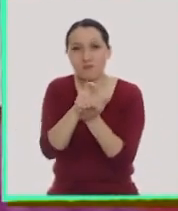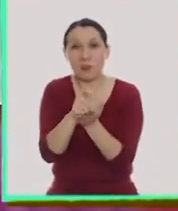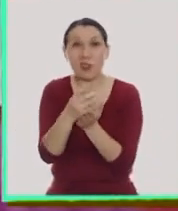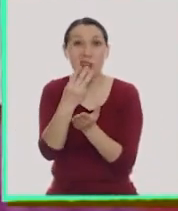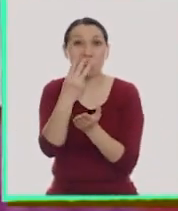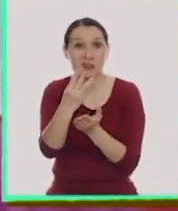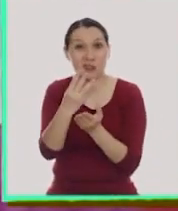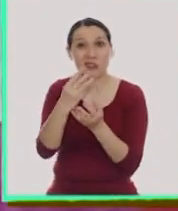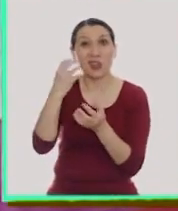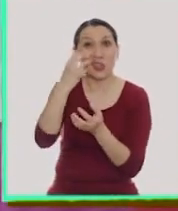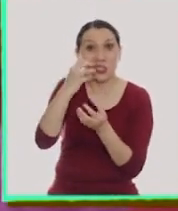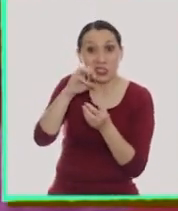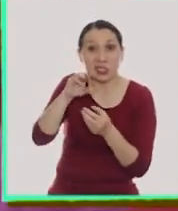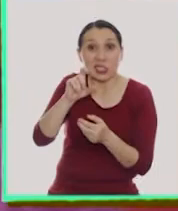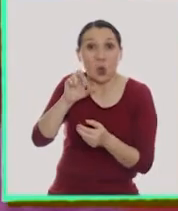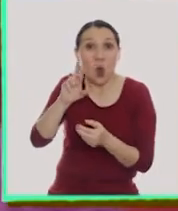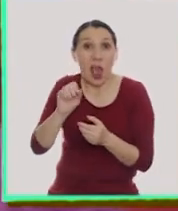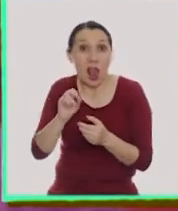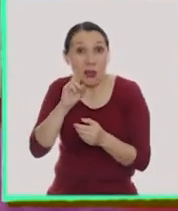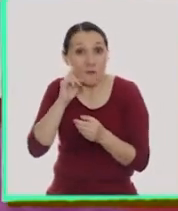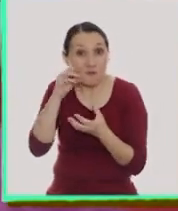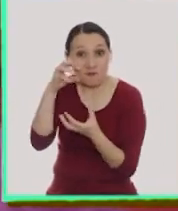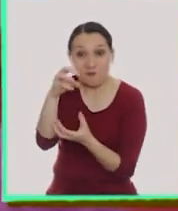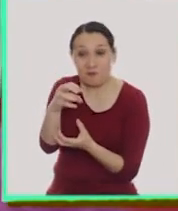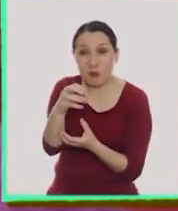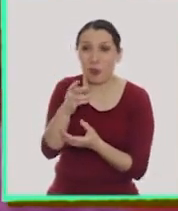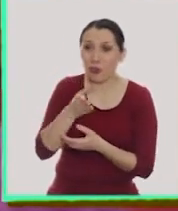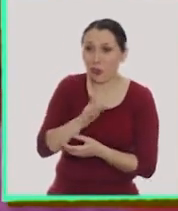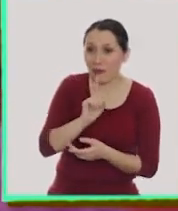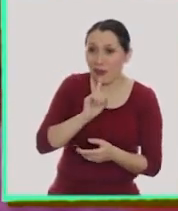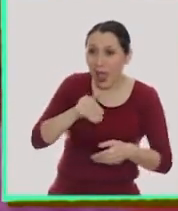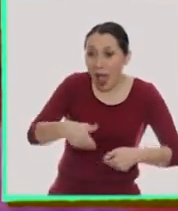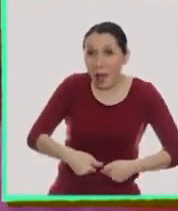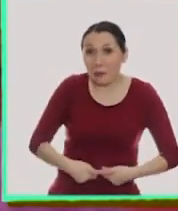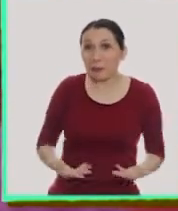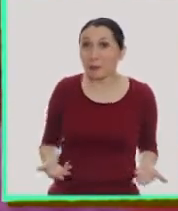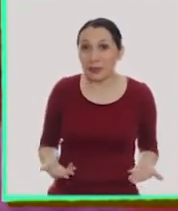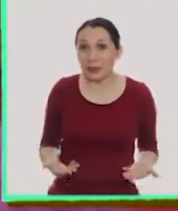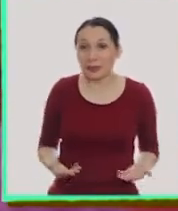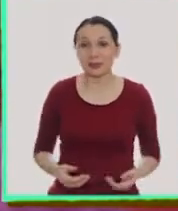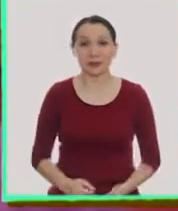y atravesó tres ciruelas. Pero todavía tenía hambre.